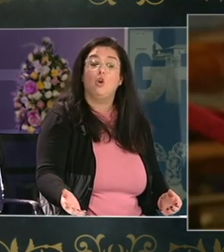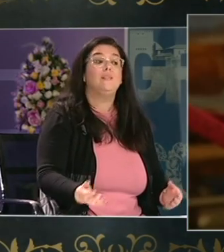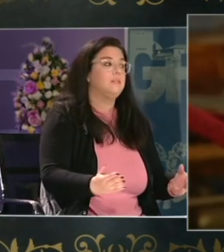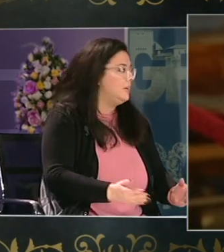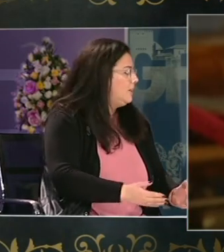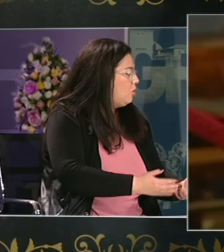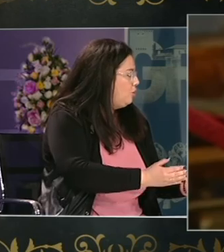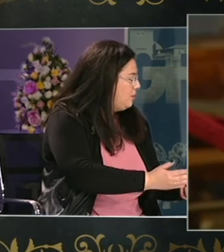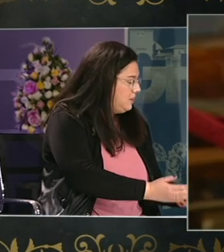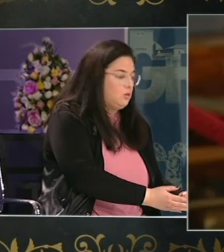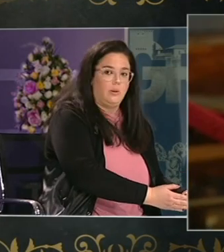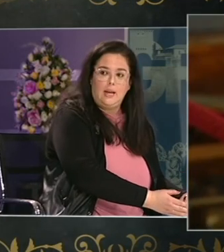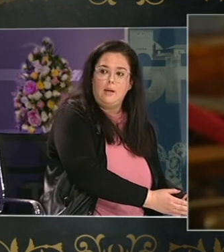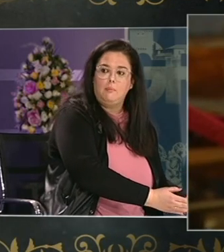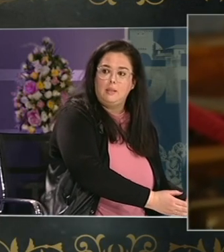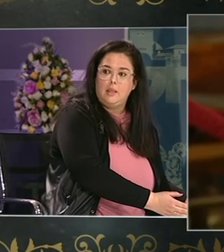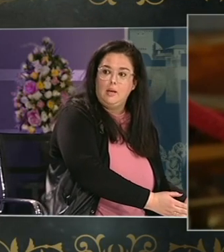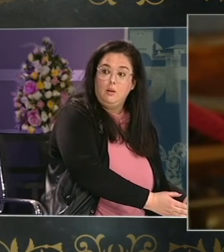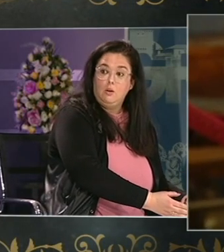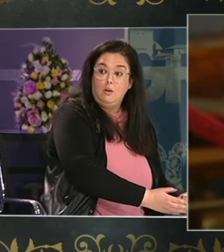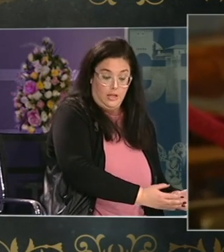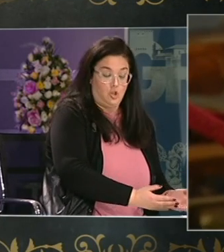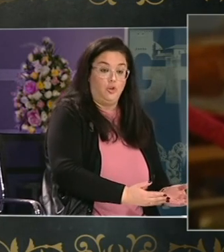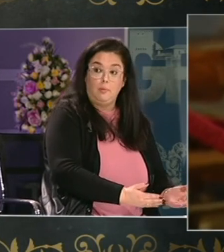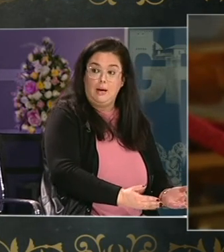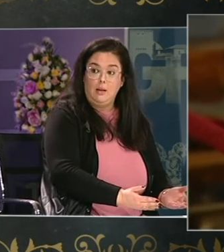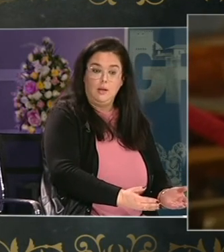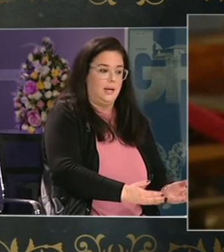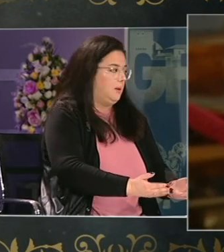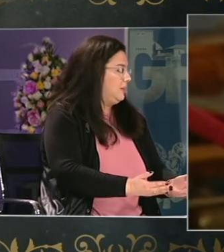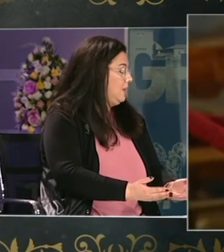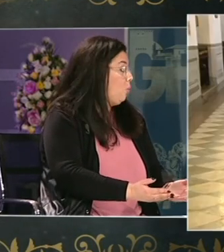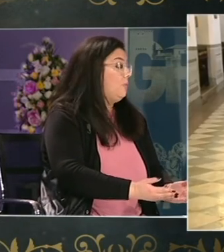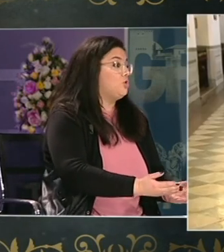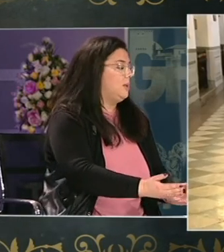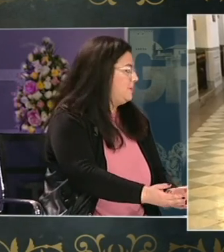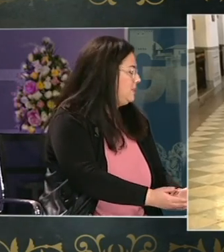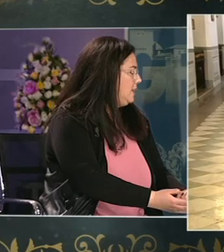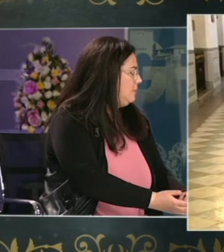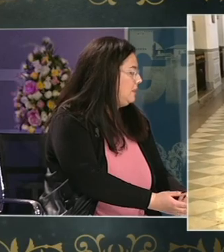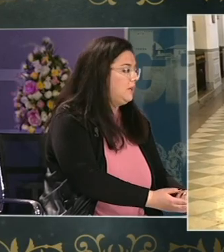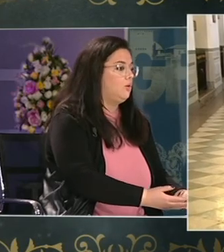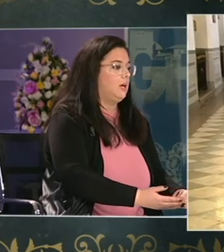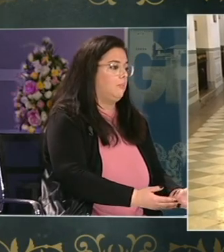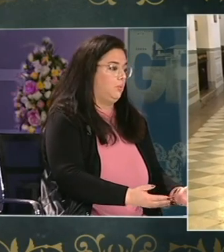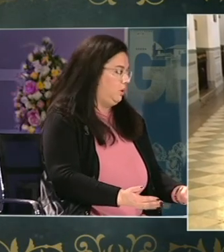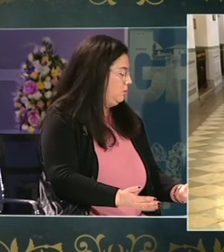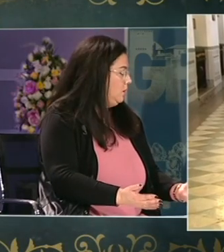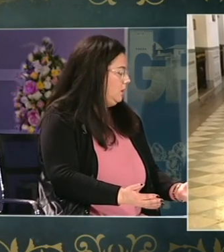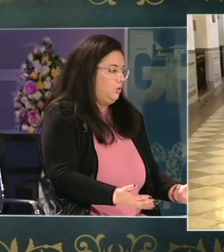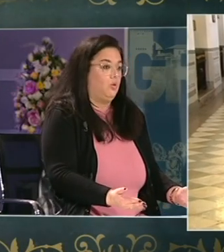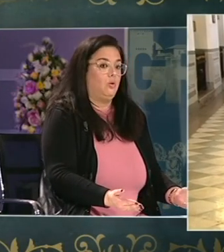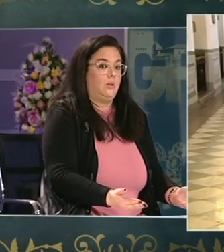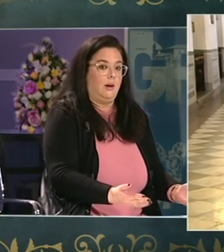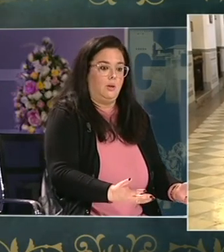exposición sin el conocimiento de las hermandades hecho normal que las hermandades cuando se les presenta en el mes de enero digan pero bueno